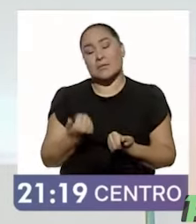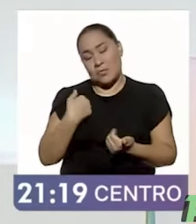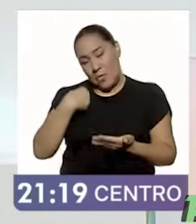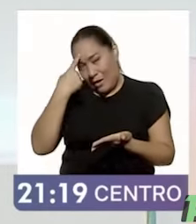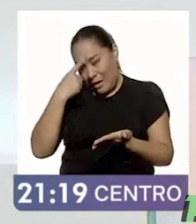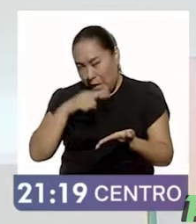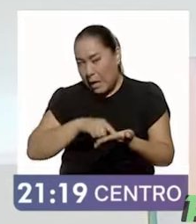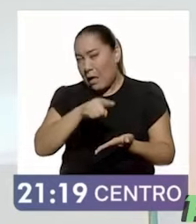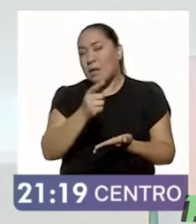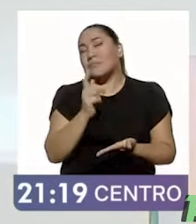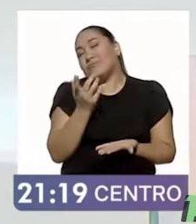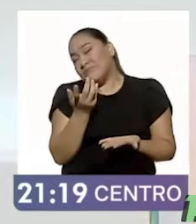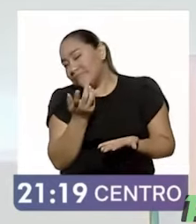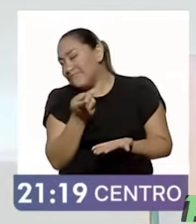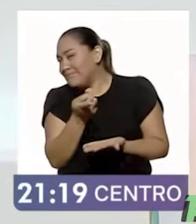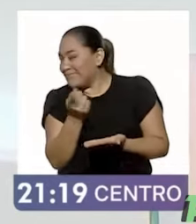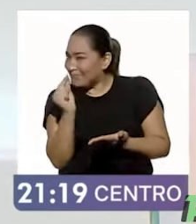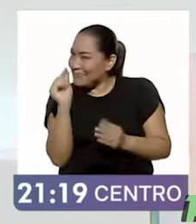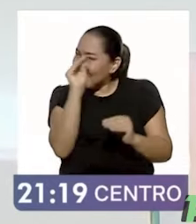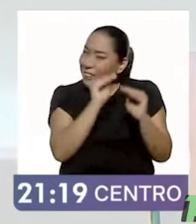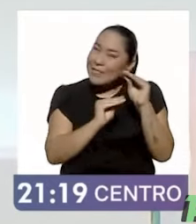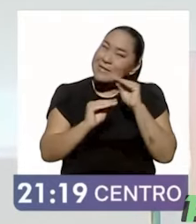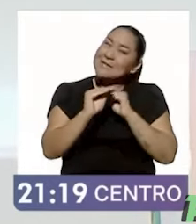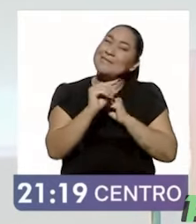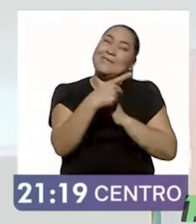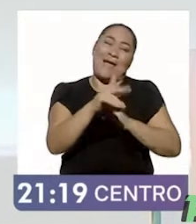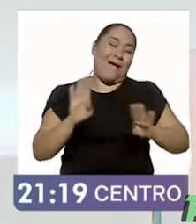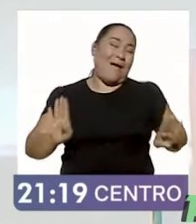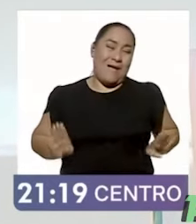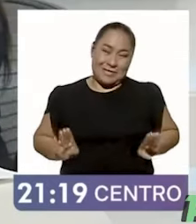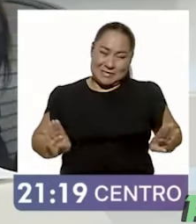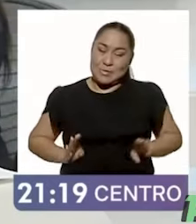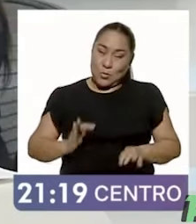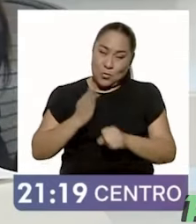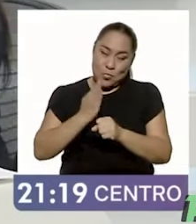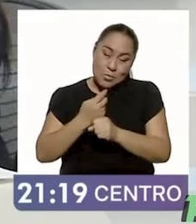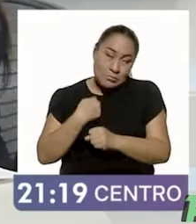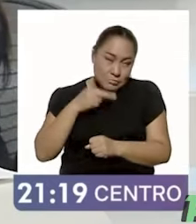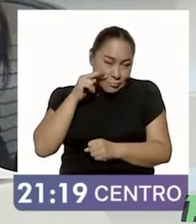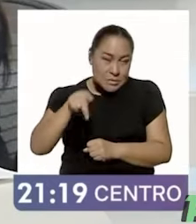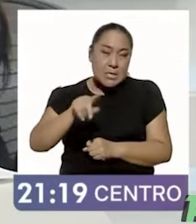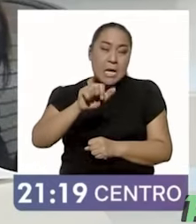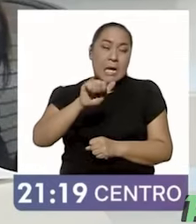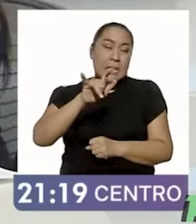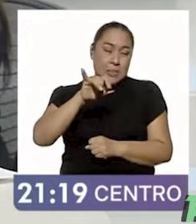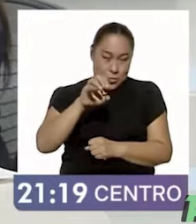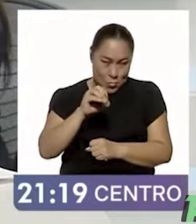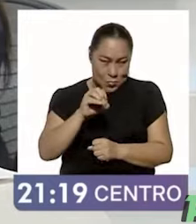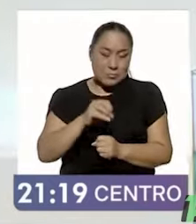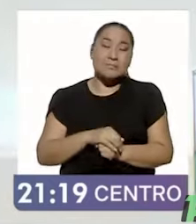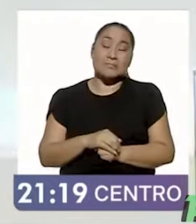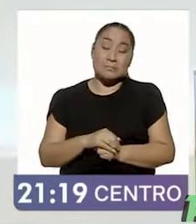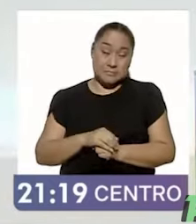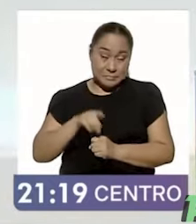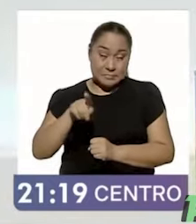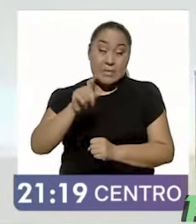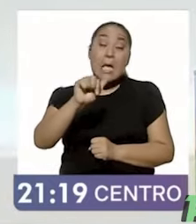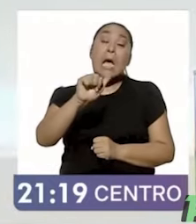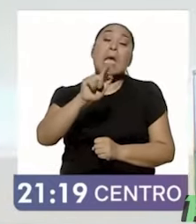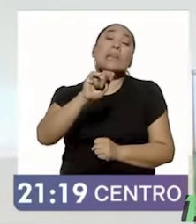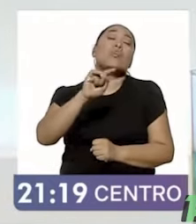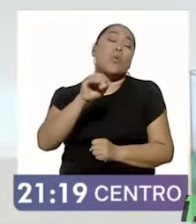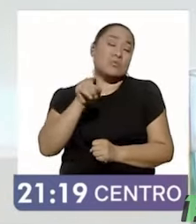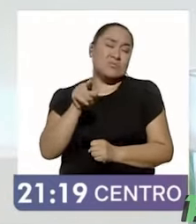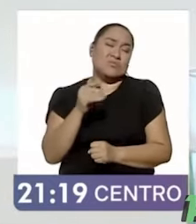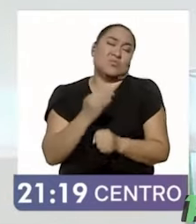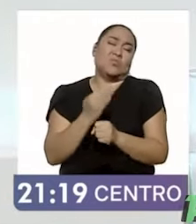tiene otra jugada bastante absurda, muy estilo, ahorita que veía yo a Alito y me encanta, ¿no? Para que sepan quién es su nombre acá, Alito. O sea,